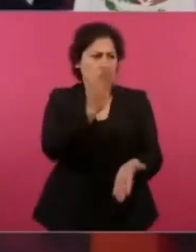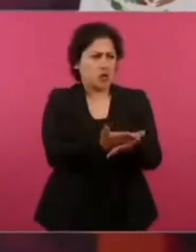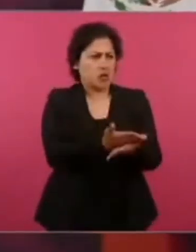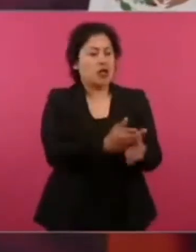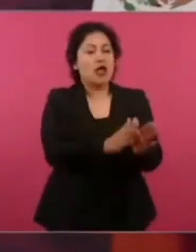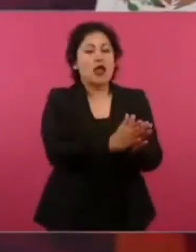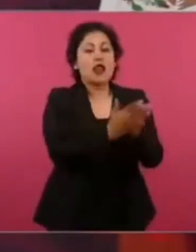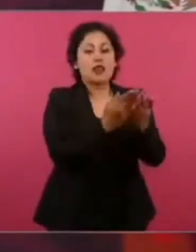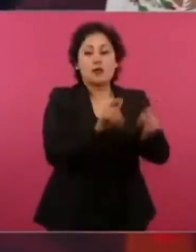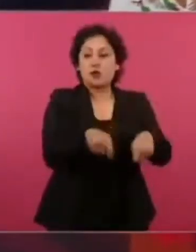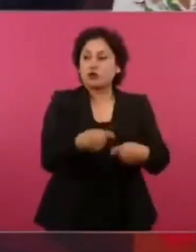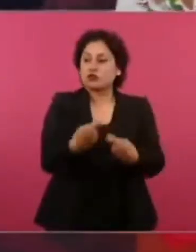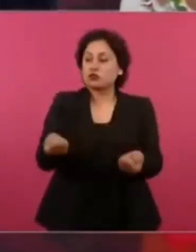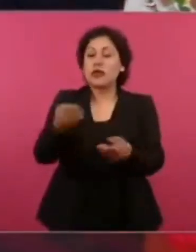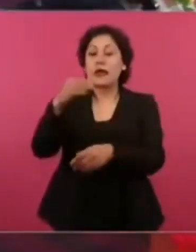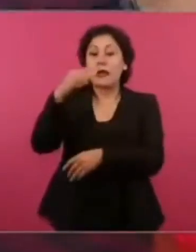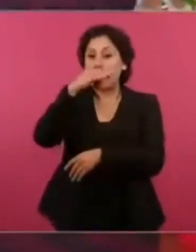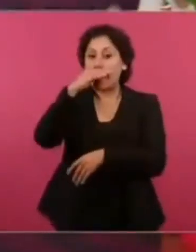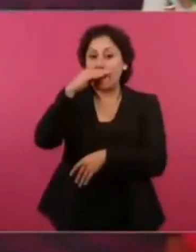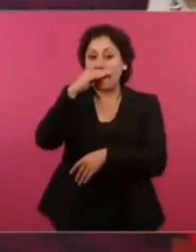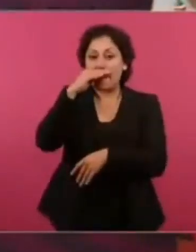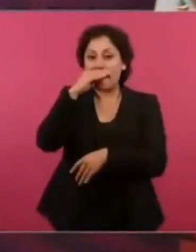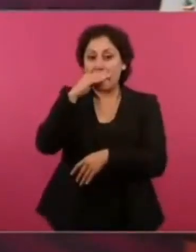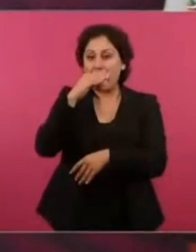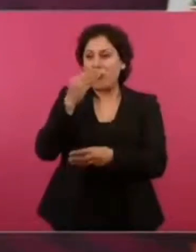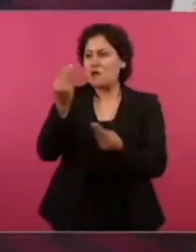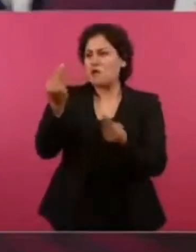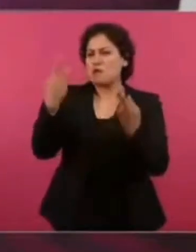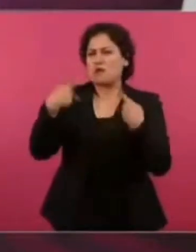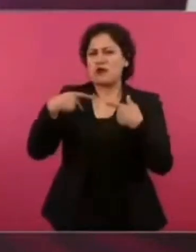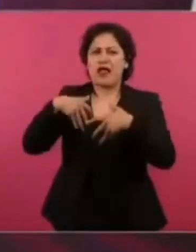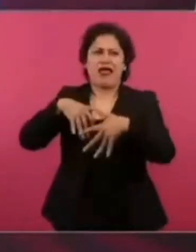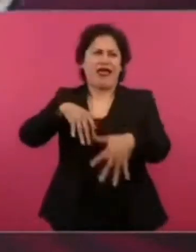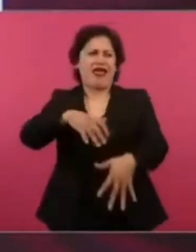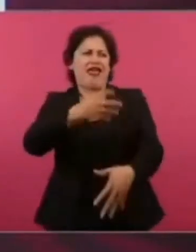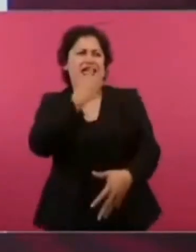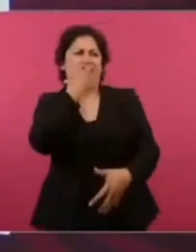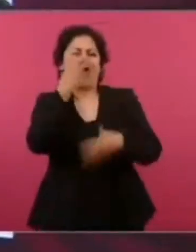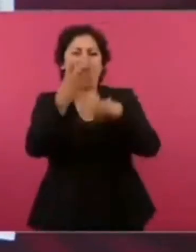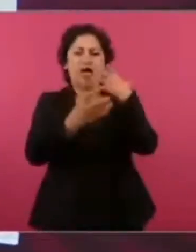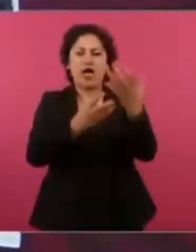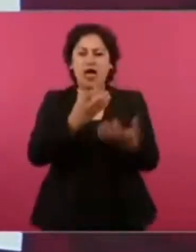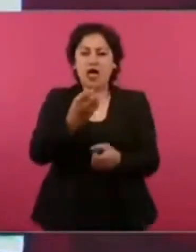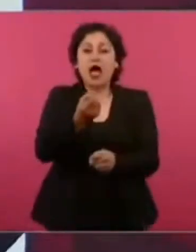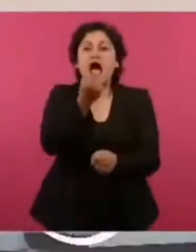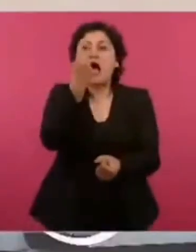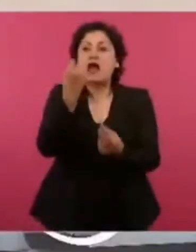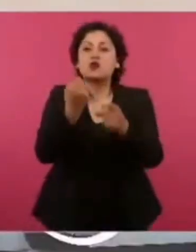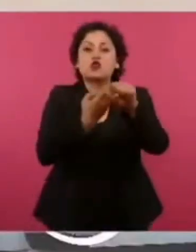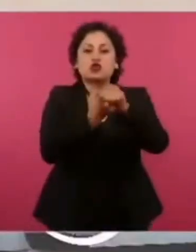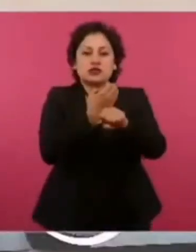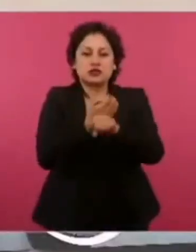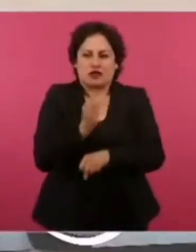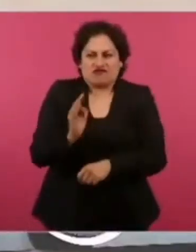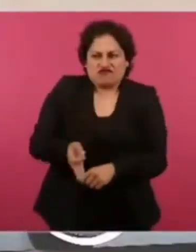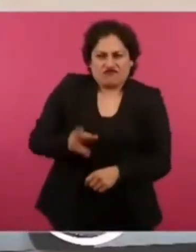que decían aquí no los vamos a distribuir. Lo mismo, se repite, pero esa es una parte.